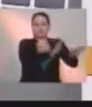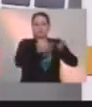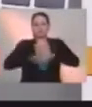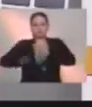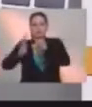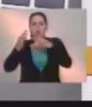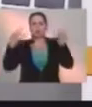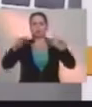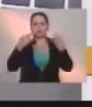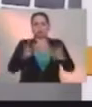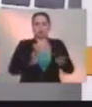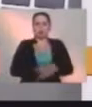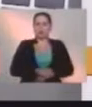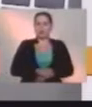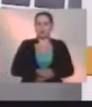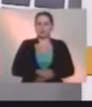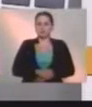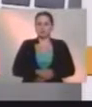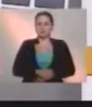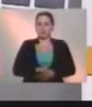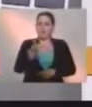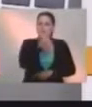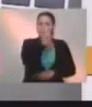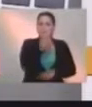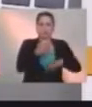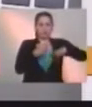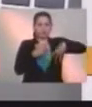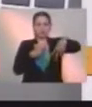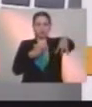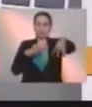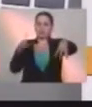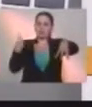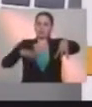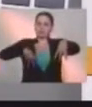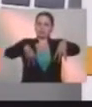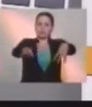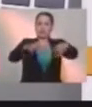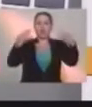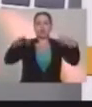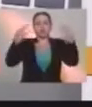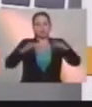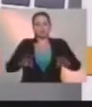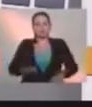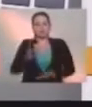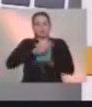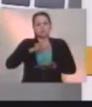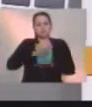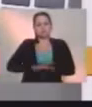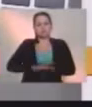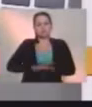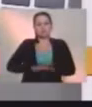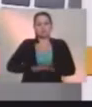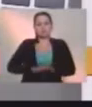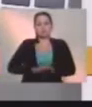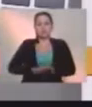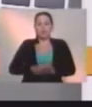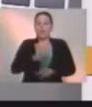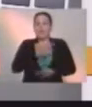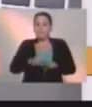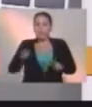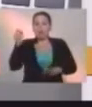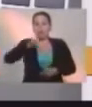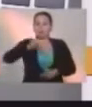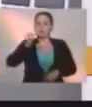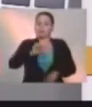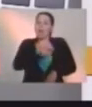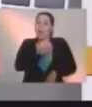para que una pasara primero y luego la otra. Bueno, eso es lo que estamos pidiendo, esa intermediación. Pero a lo que sí le tenemos miedo, a